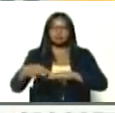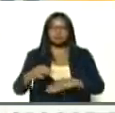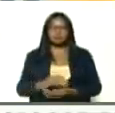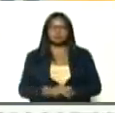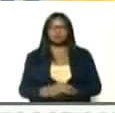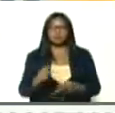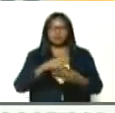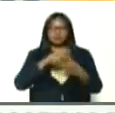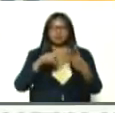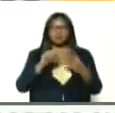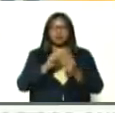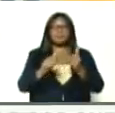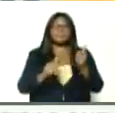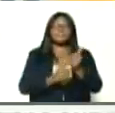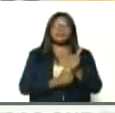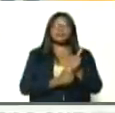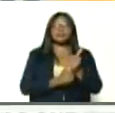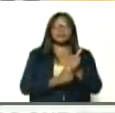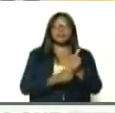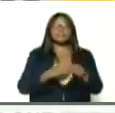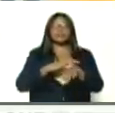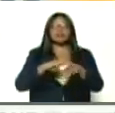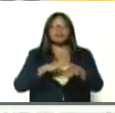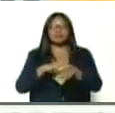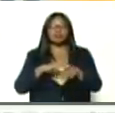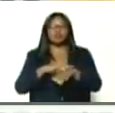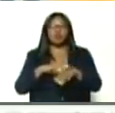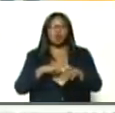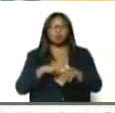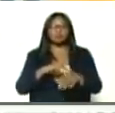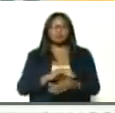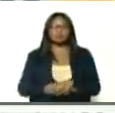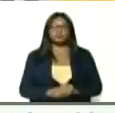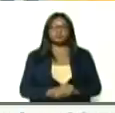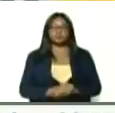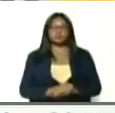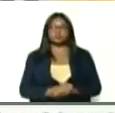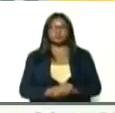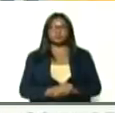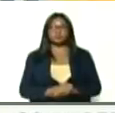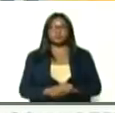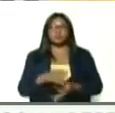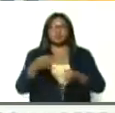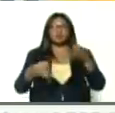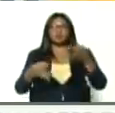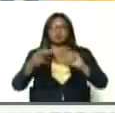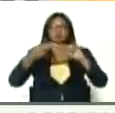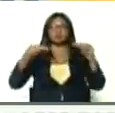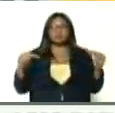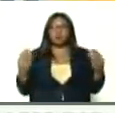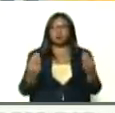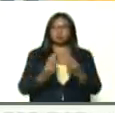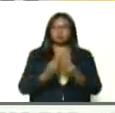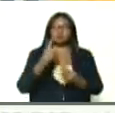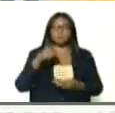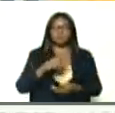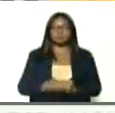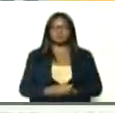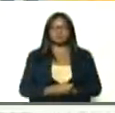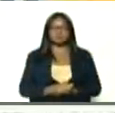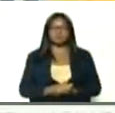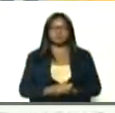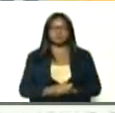tres de los viceministros, del ministerio, del poder popular, de interior, justicia, y paz, también,